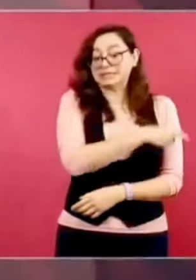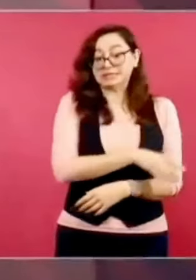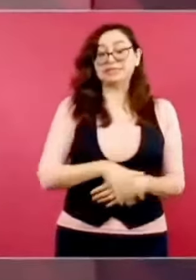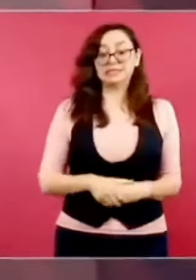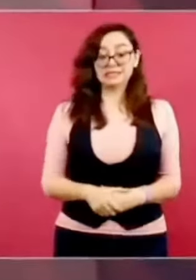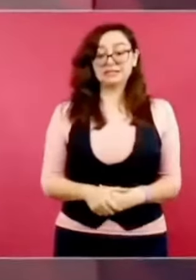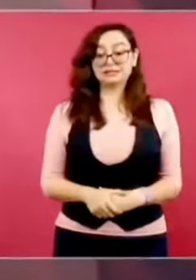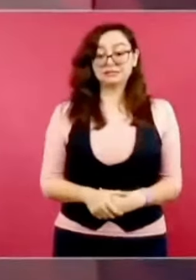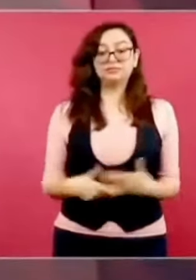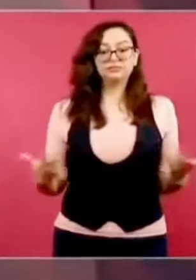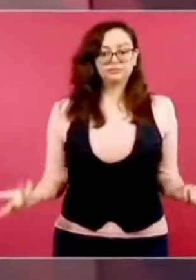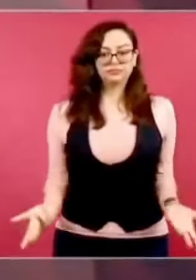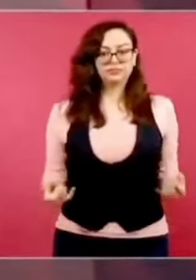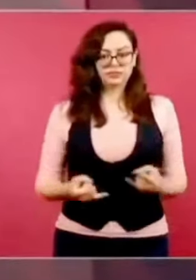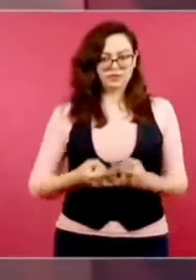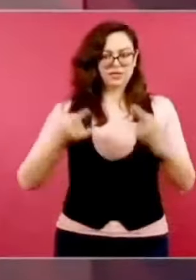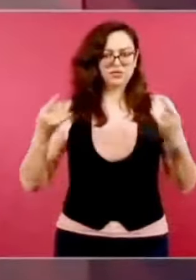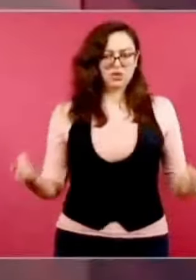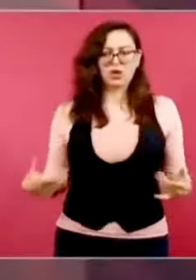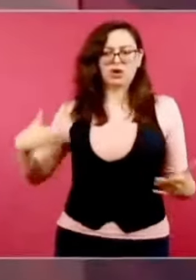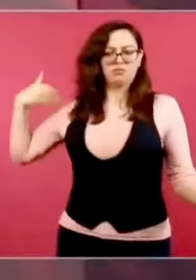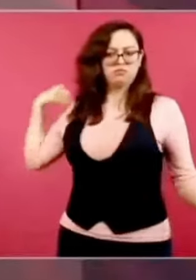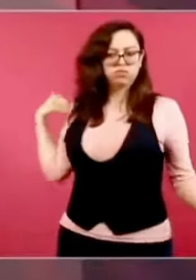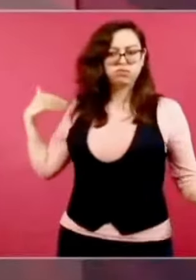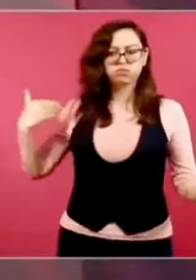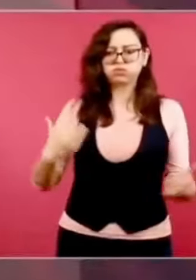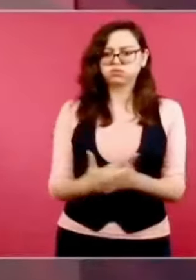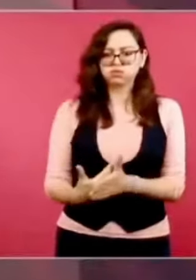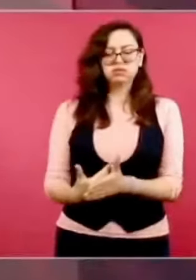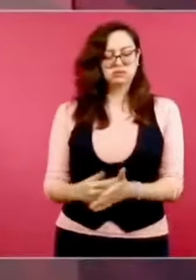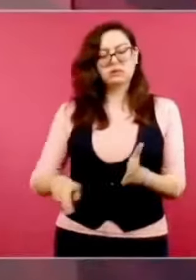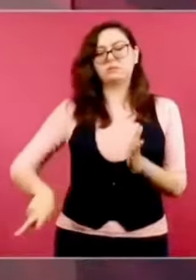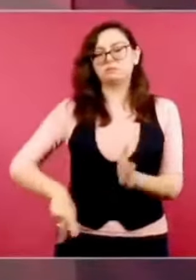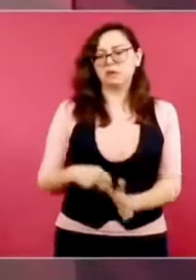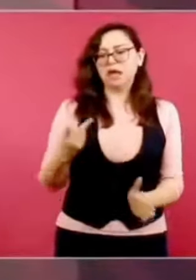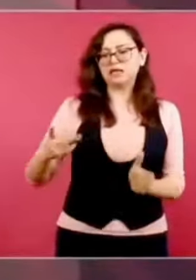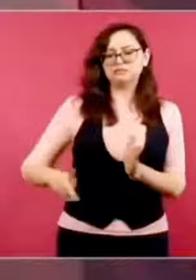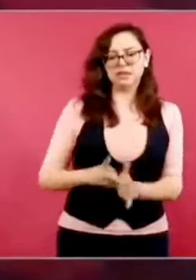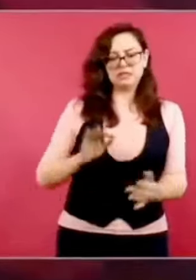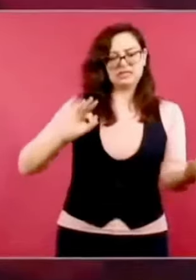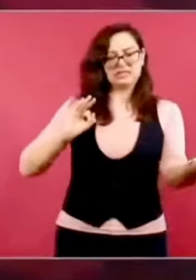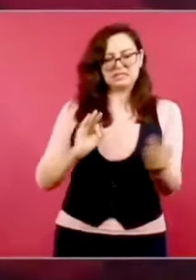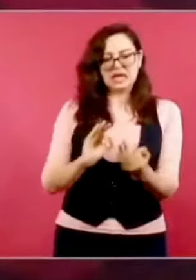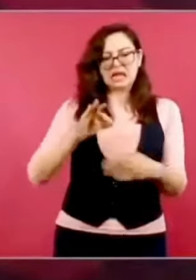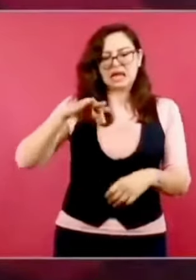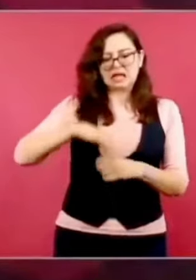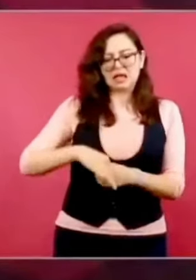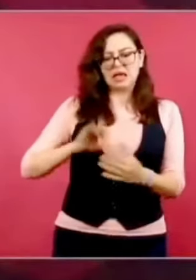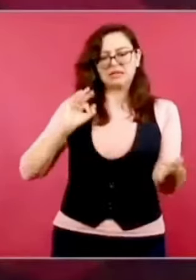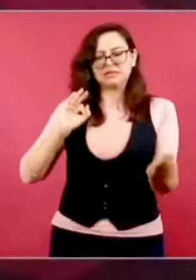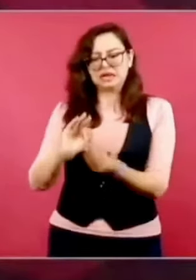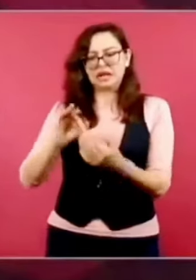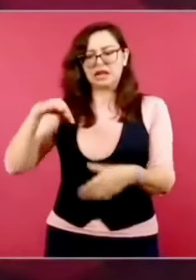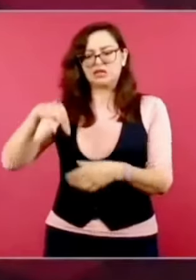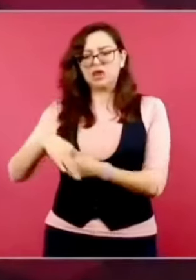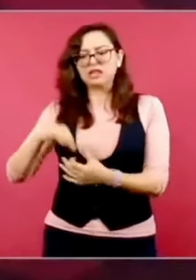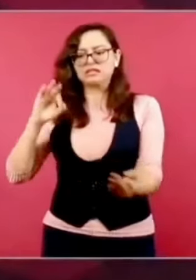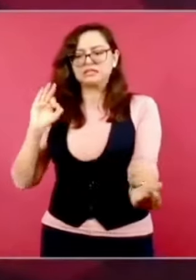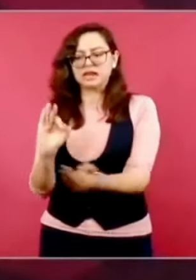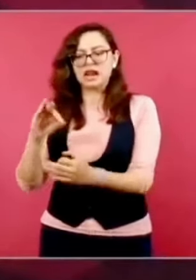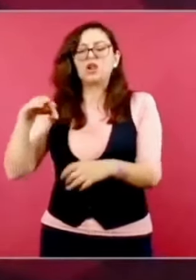Revisen la historia cómo se han llevado a cabo los cambios de gobierno,